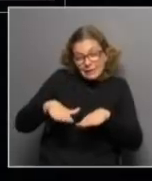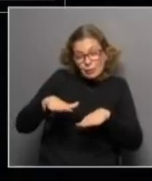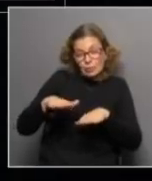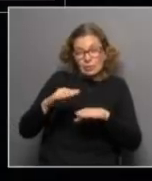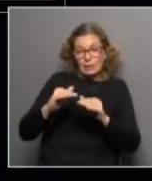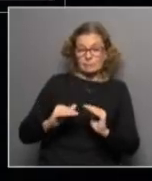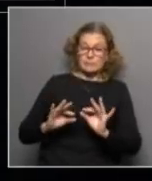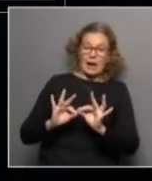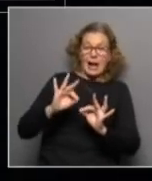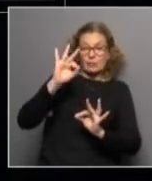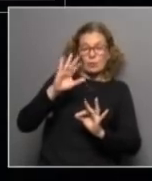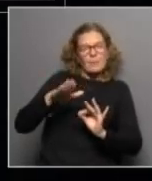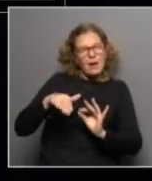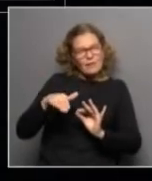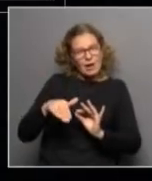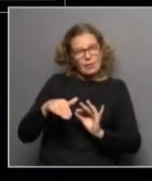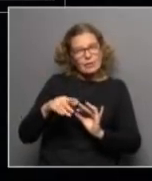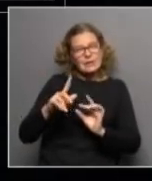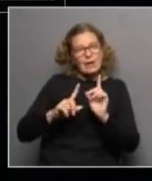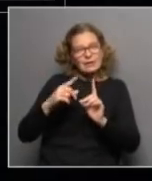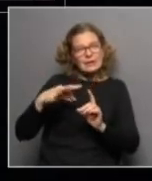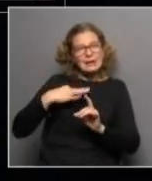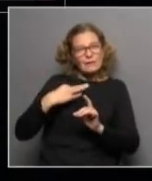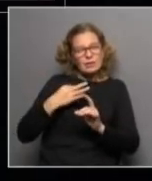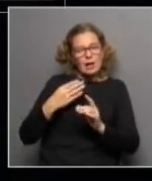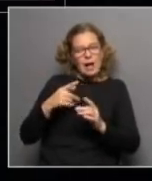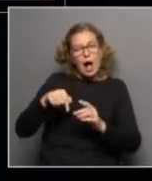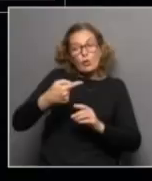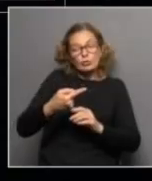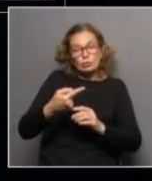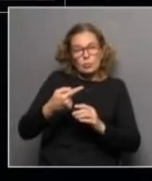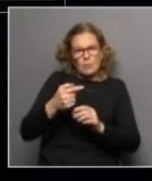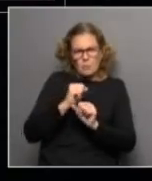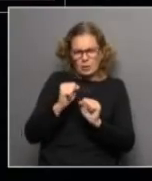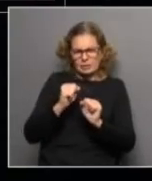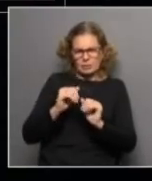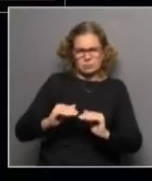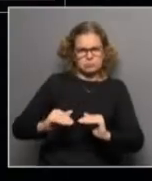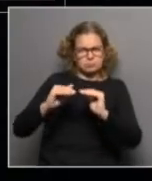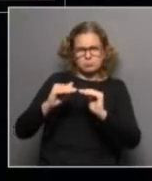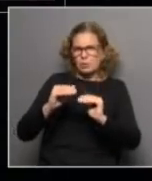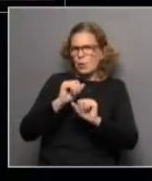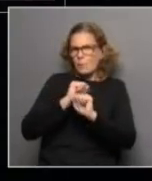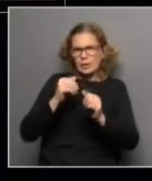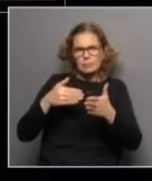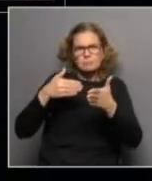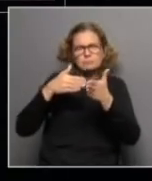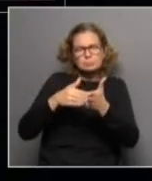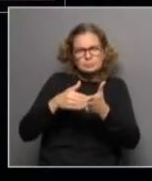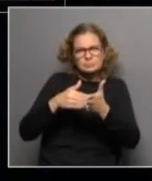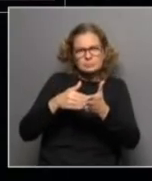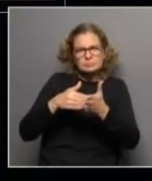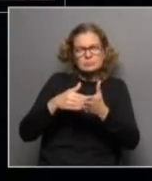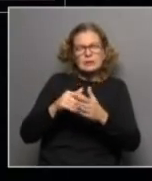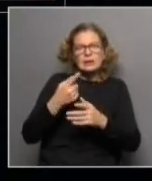realidad las condiciones de vida le coartaban ¿sí? el poder tener ese crecimiento similar a los niños